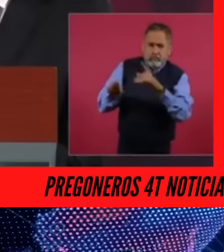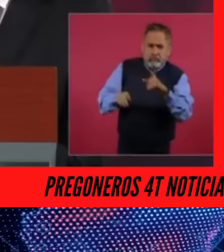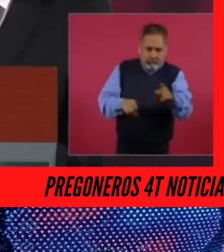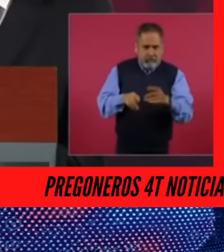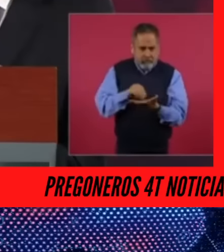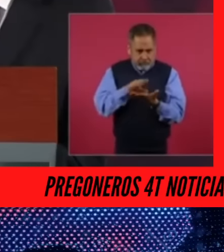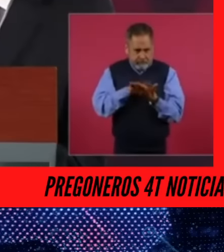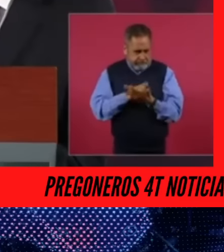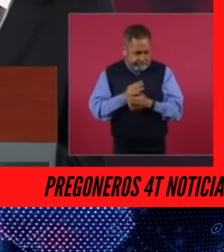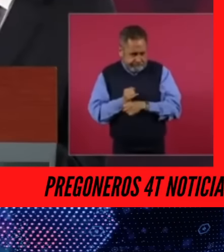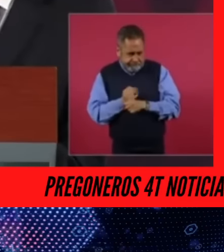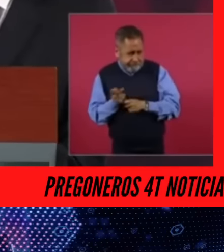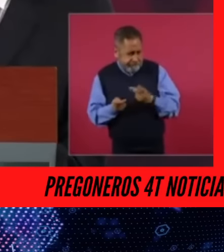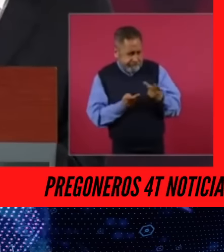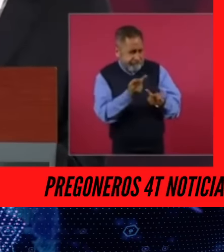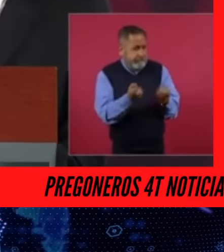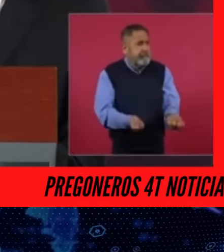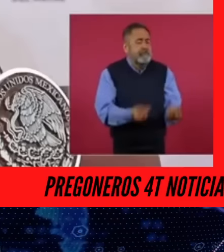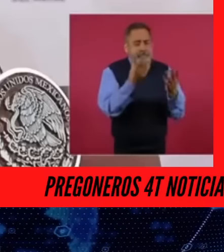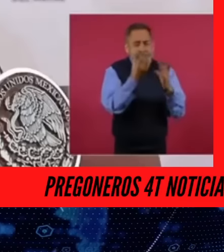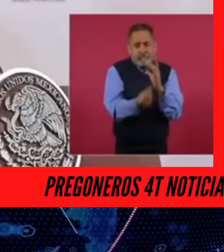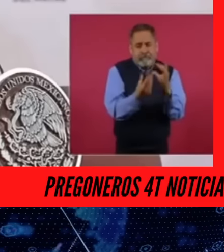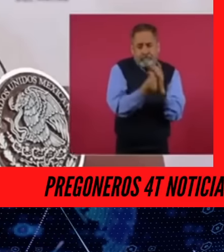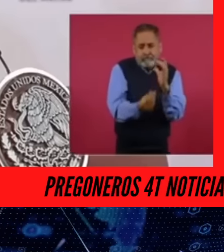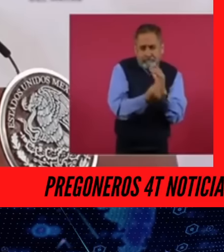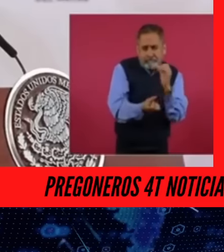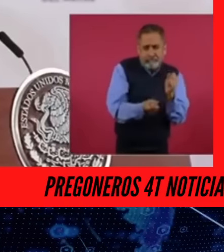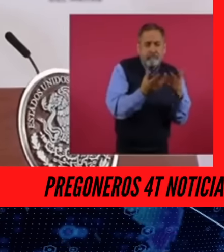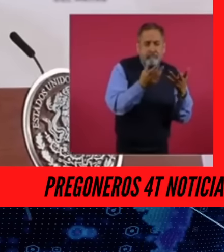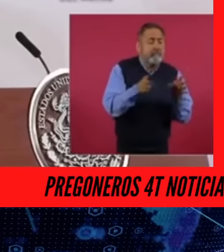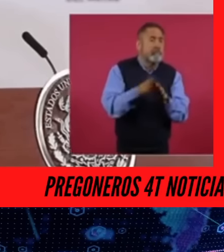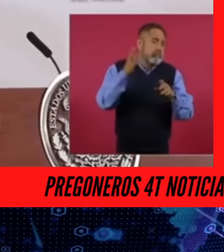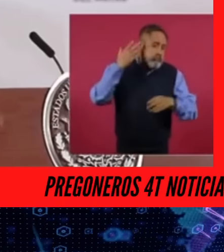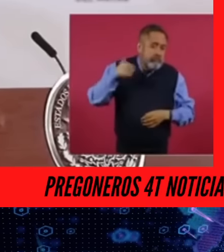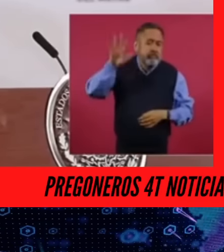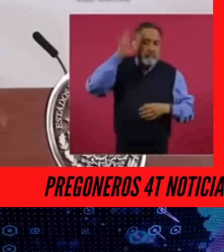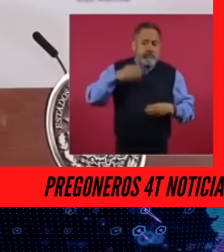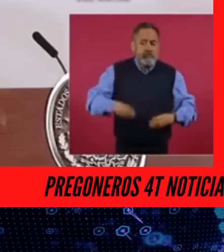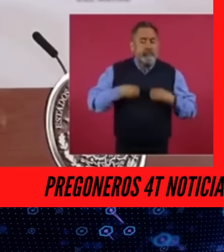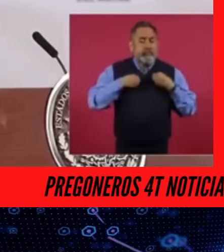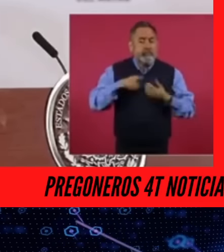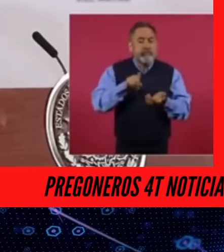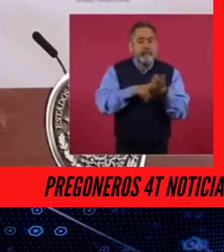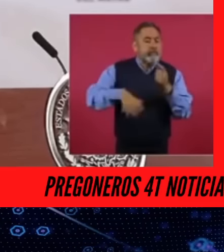los opositores, sobre todo amigos, a los medios, que no aguantan.